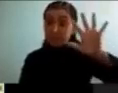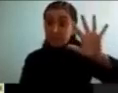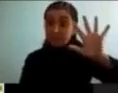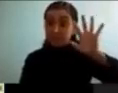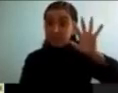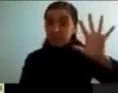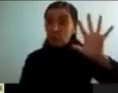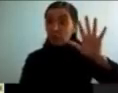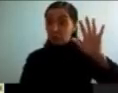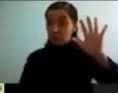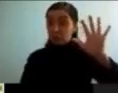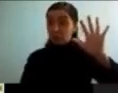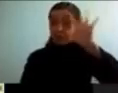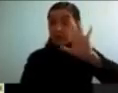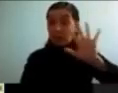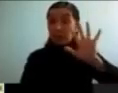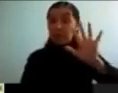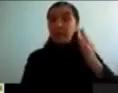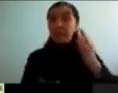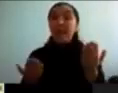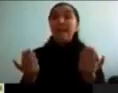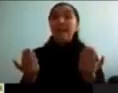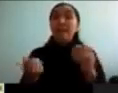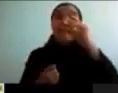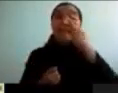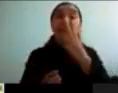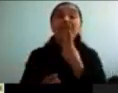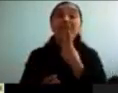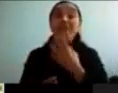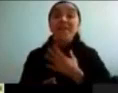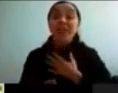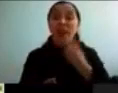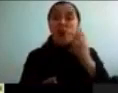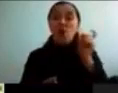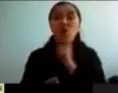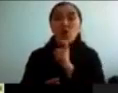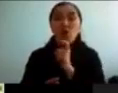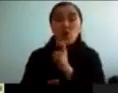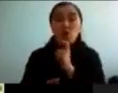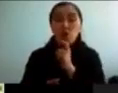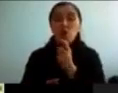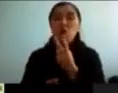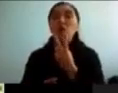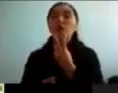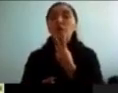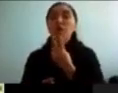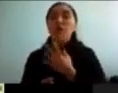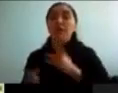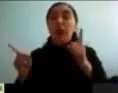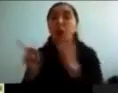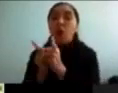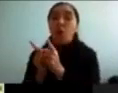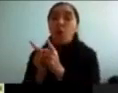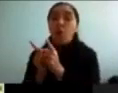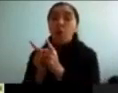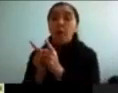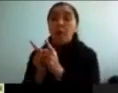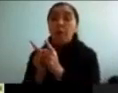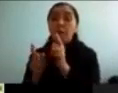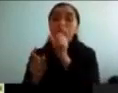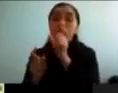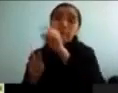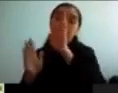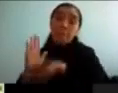y esta es la esperanza de vida. Los estados más rojos son los estados con esperanza ya más corta. Es decir, la gente vive menos años. Son los estados más